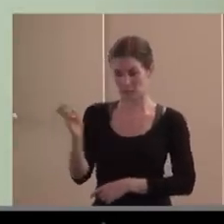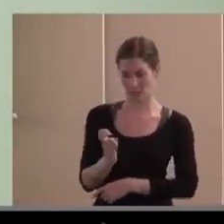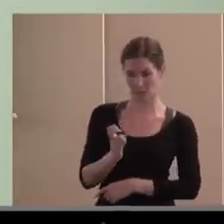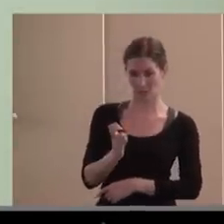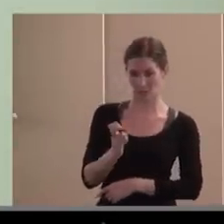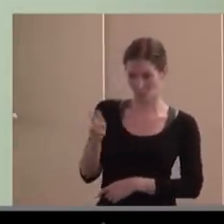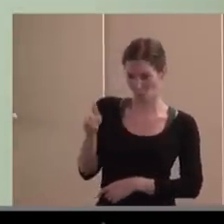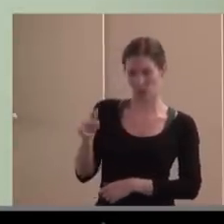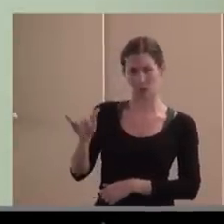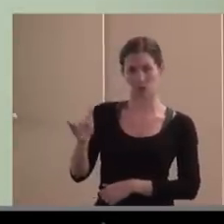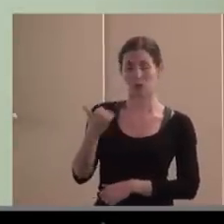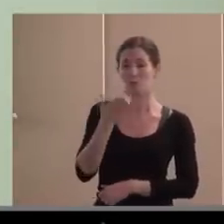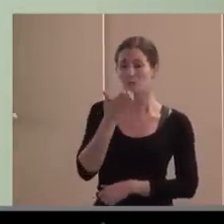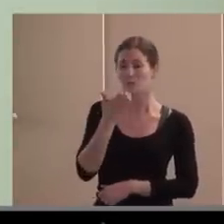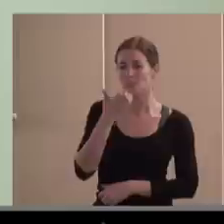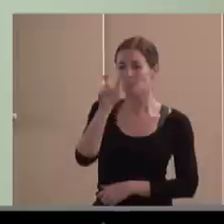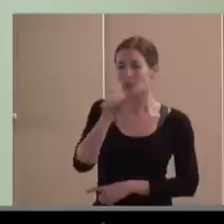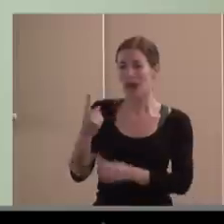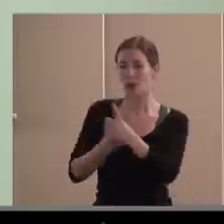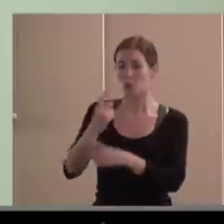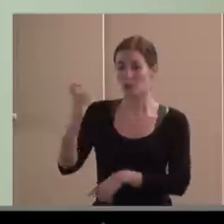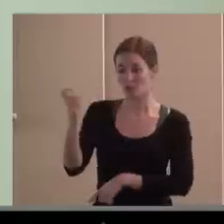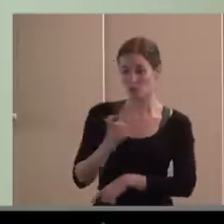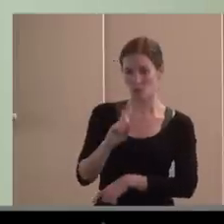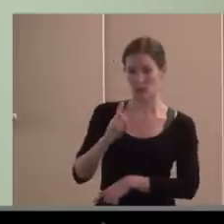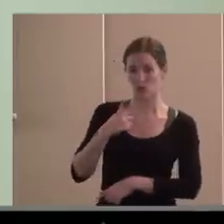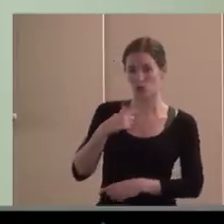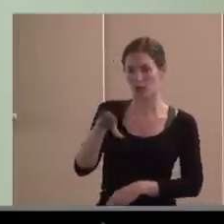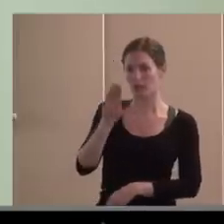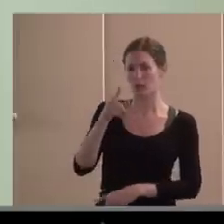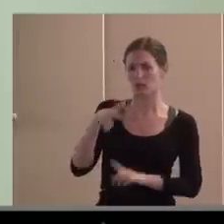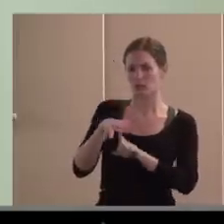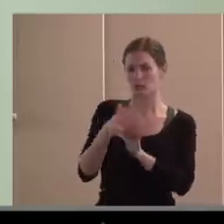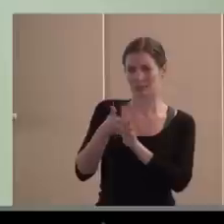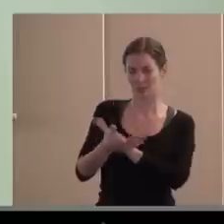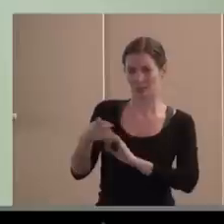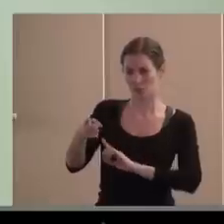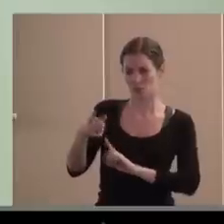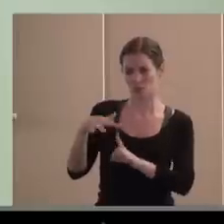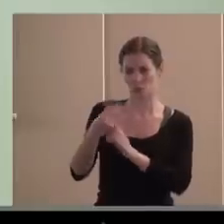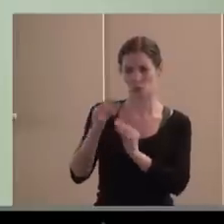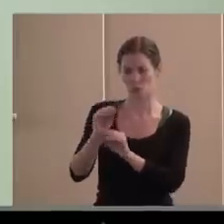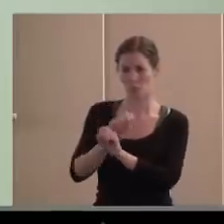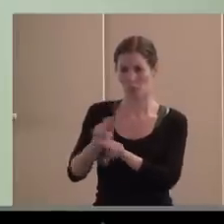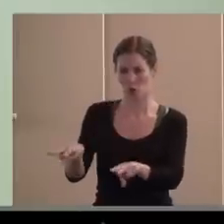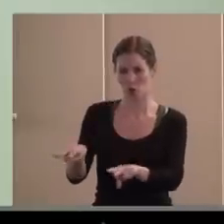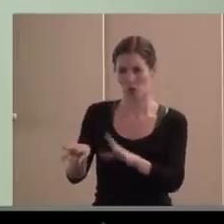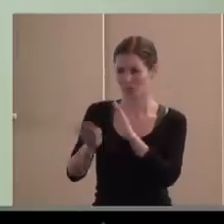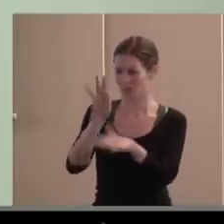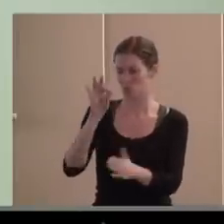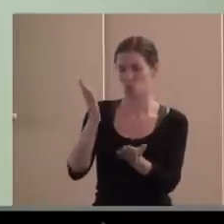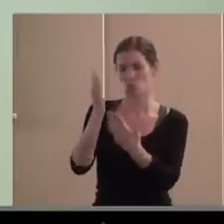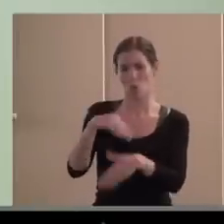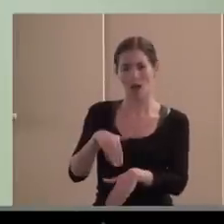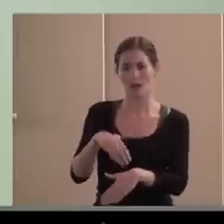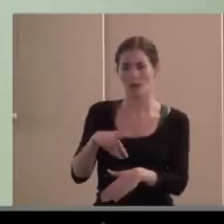presumo que están en mucha peor situación que los que se acercan, no tienen información, no tienen decisión, están bloqueados a veces